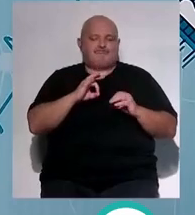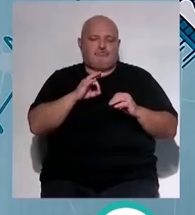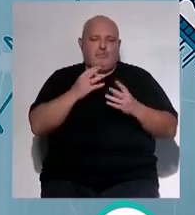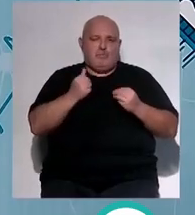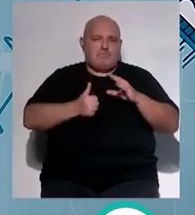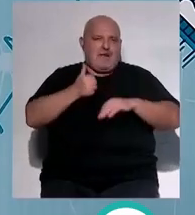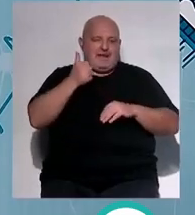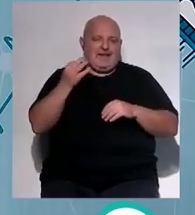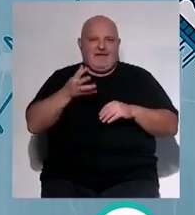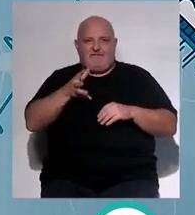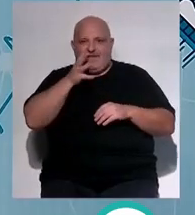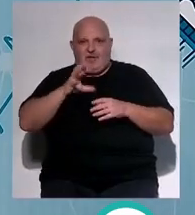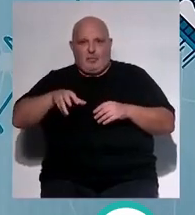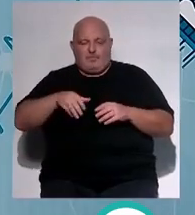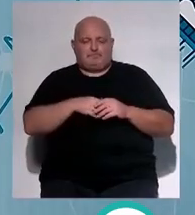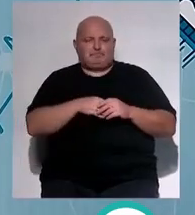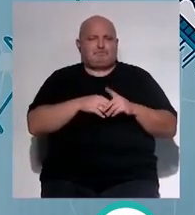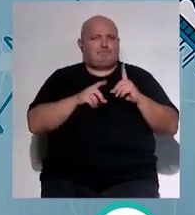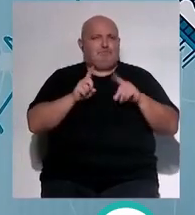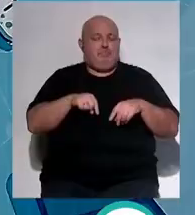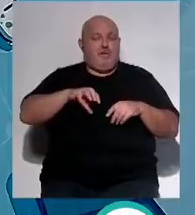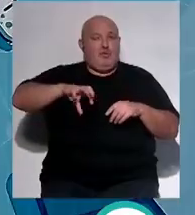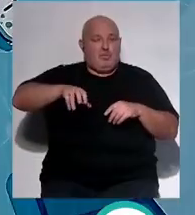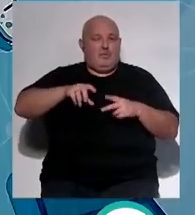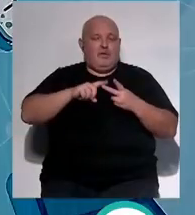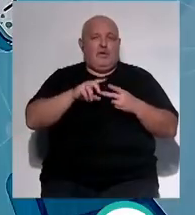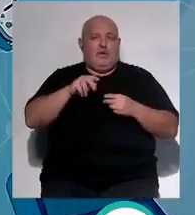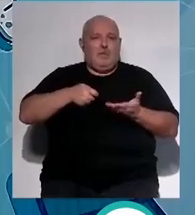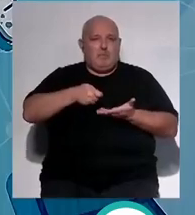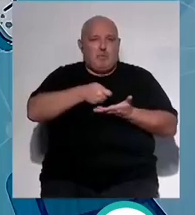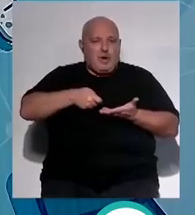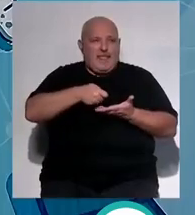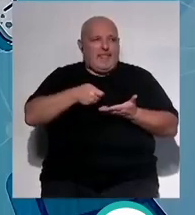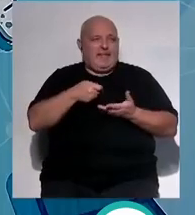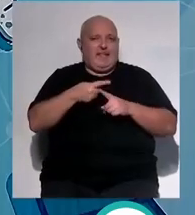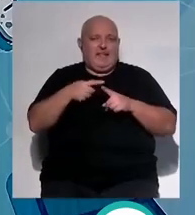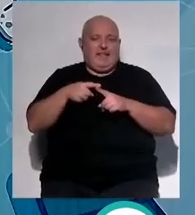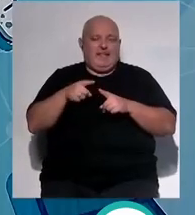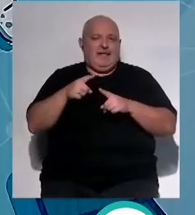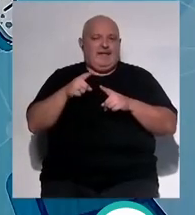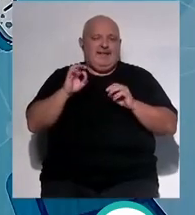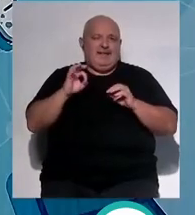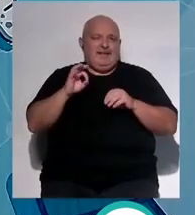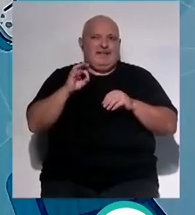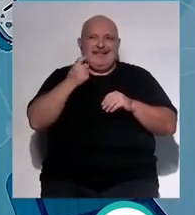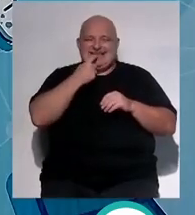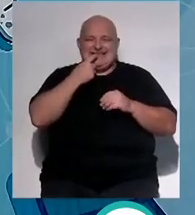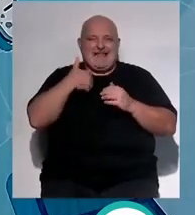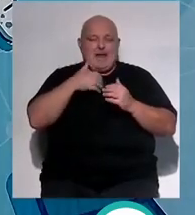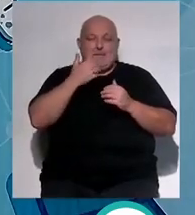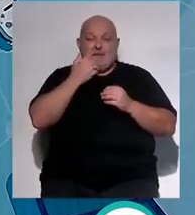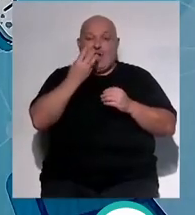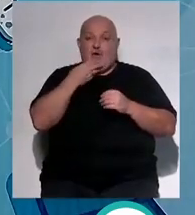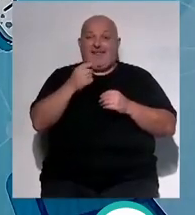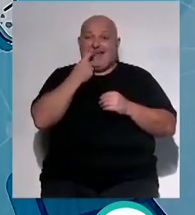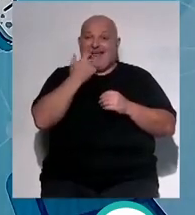muchísimo más que beber el zumo además yo siempre digo que los zumos los purés y todas esas cosas las tenemos que dejar para cuando no tengamos dientes mientras que estemos